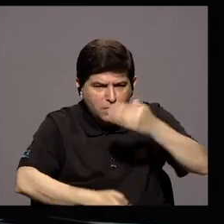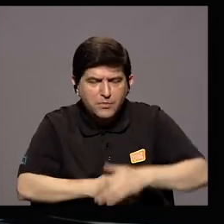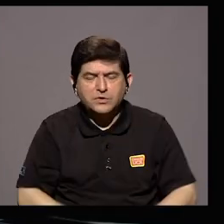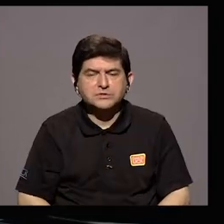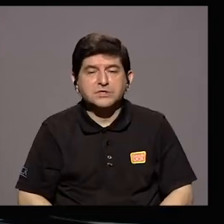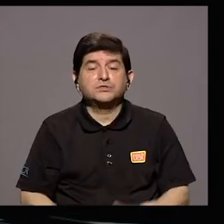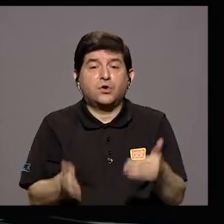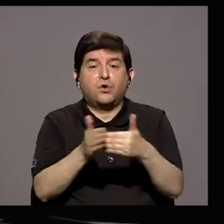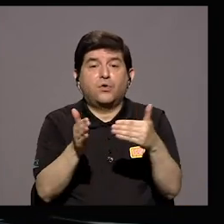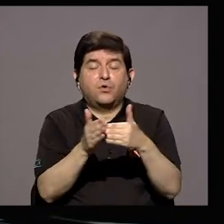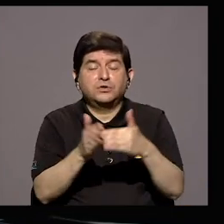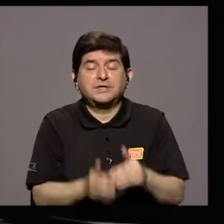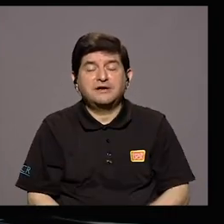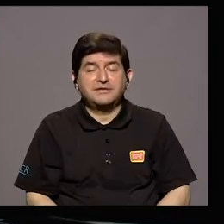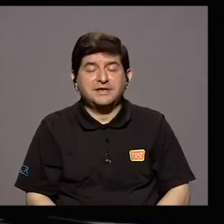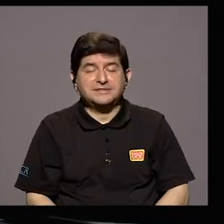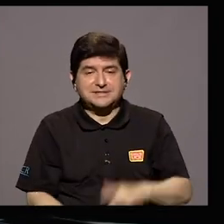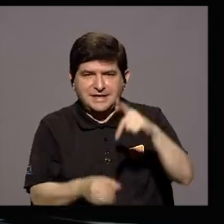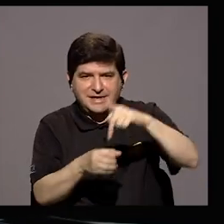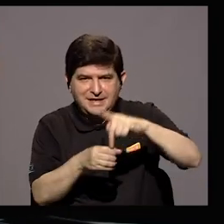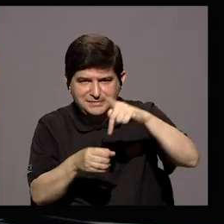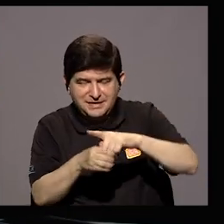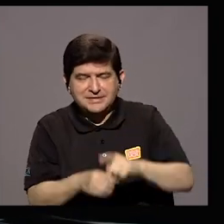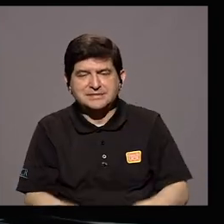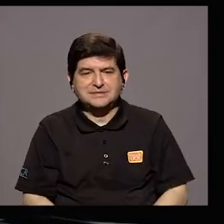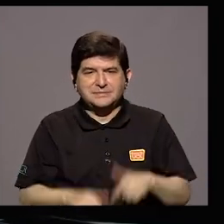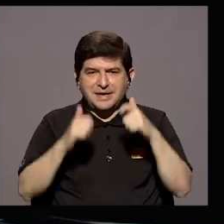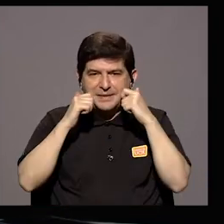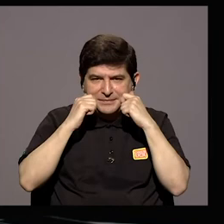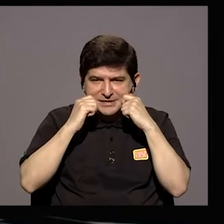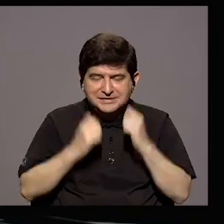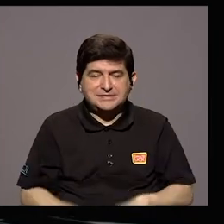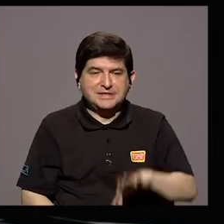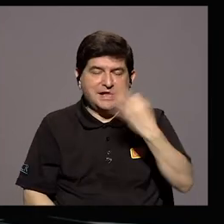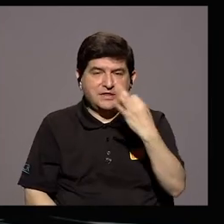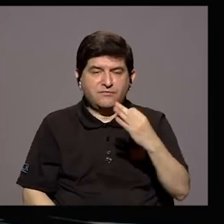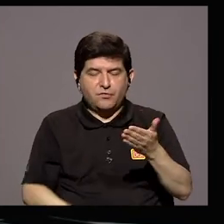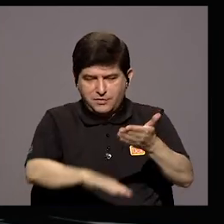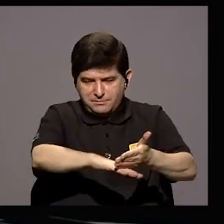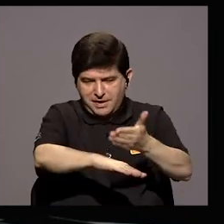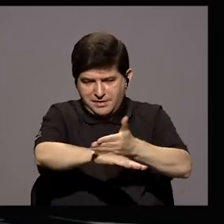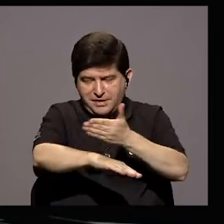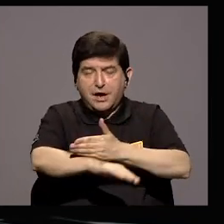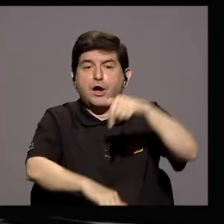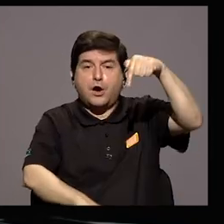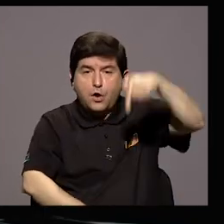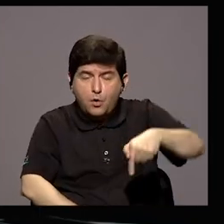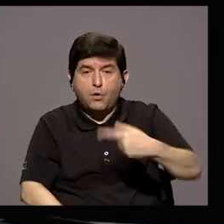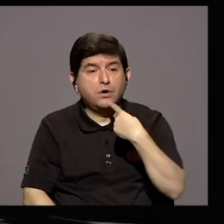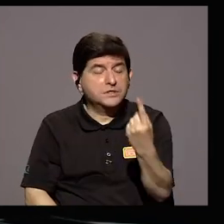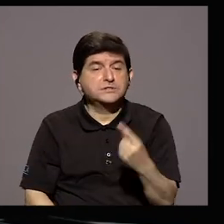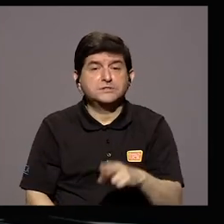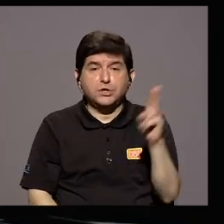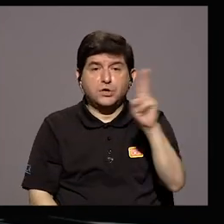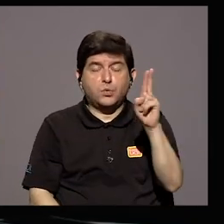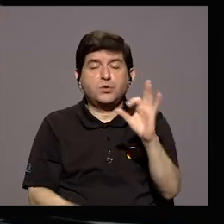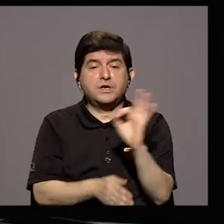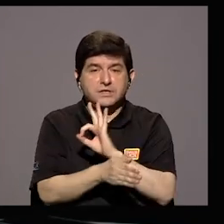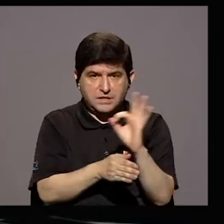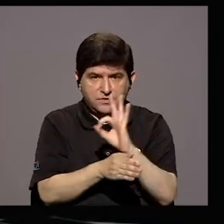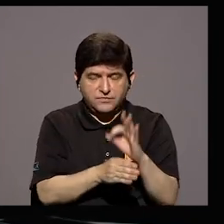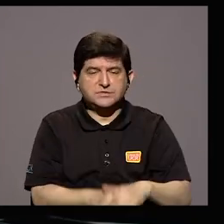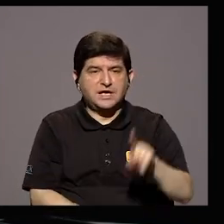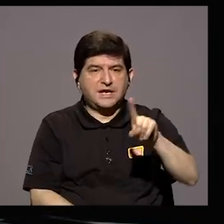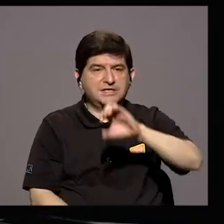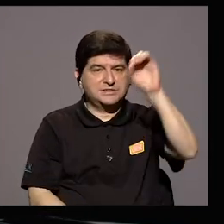De Manera Escalonada Eso Es Algo Muy Importante Inclusive Hoy Podemos Decir Que Hay Muchas Unidades Que Funcionan Al 100% Bueno